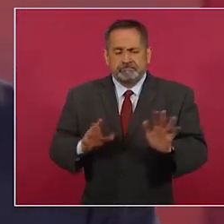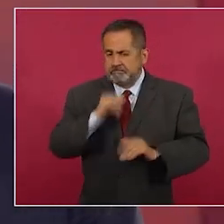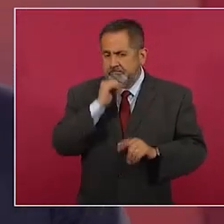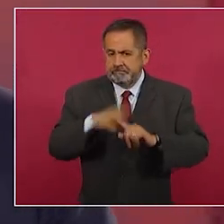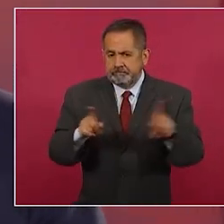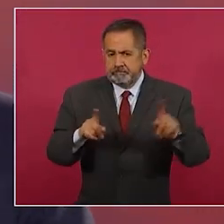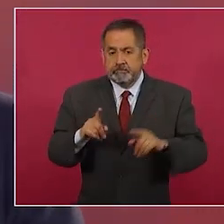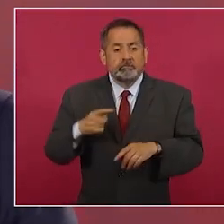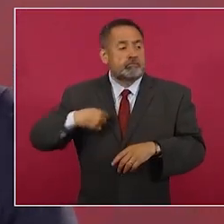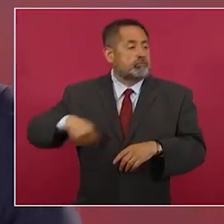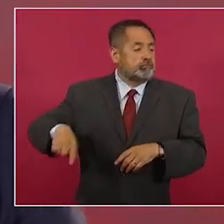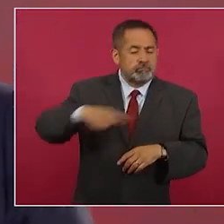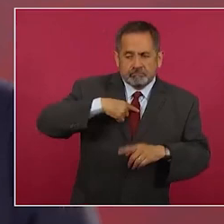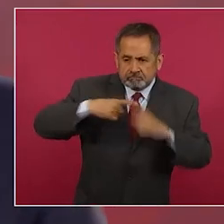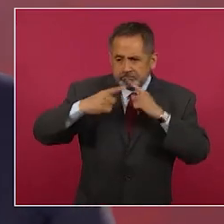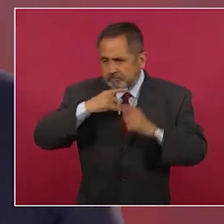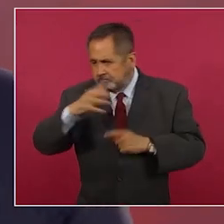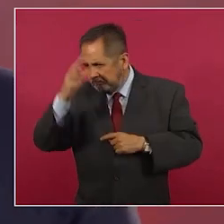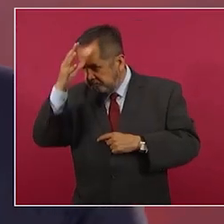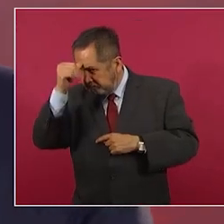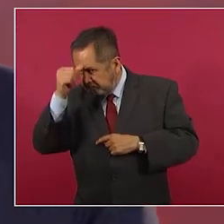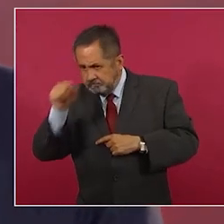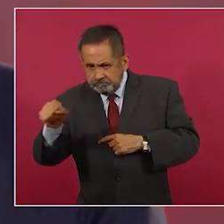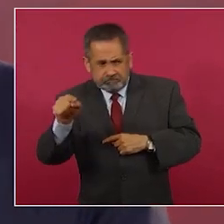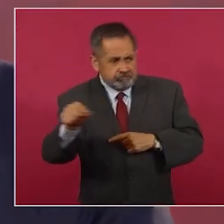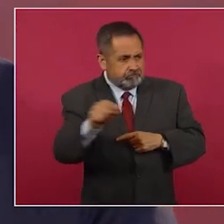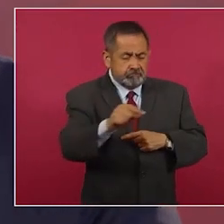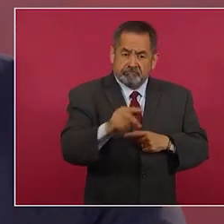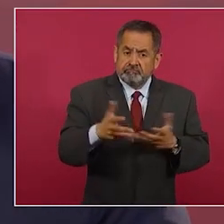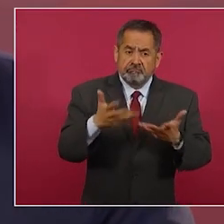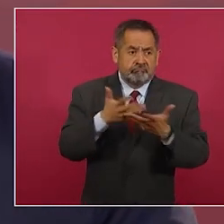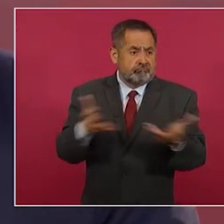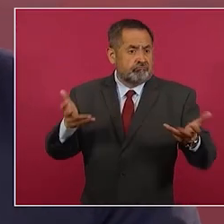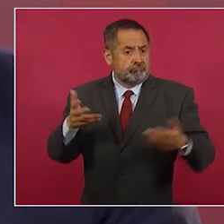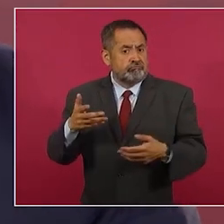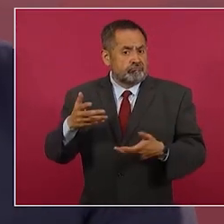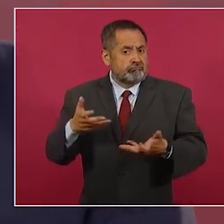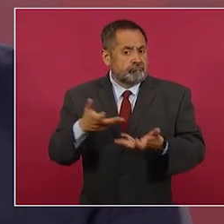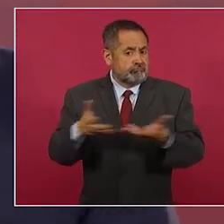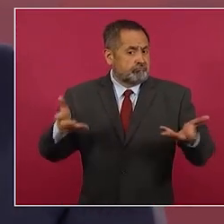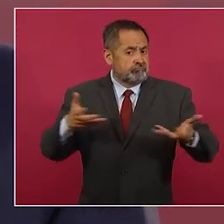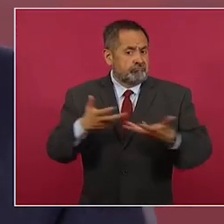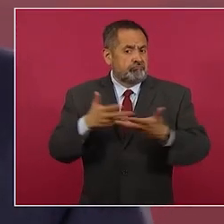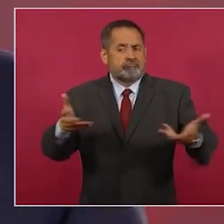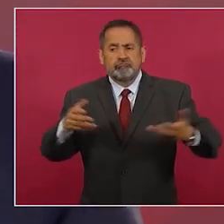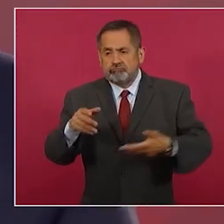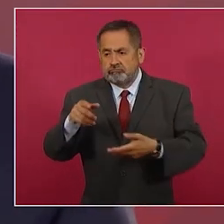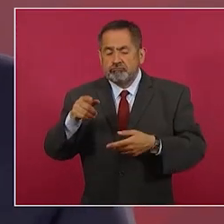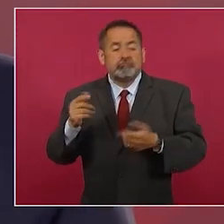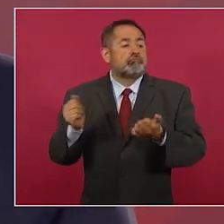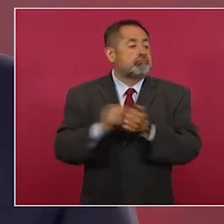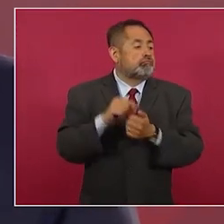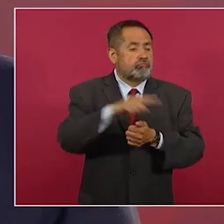llegando a un acuerdo con grandes productores de alimentos y con distribuidores